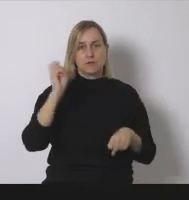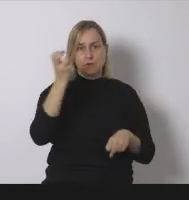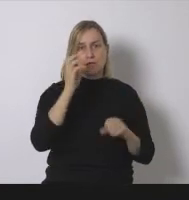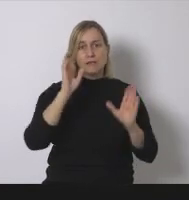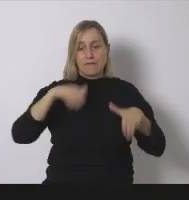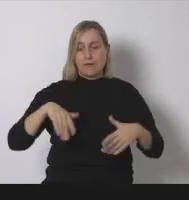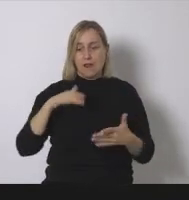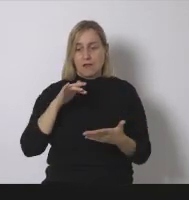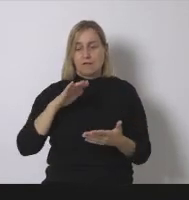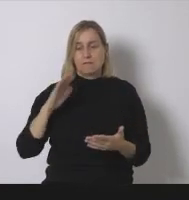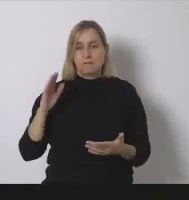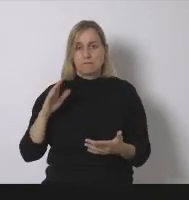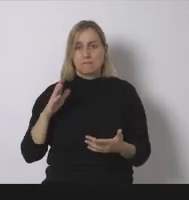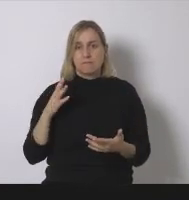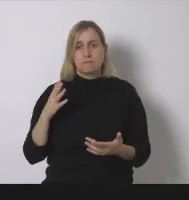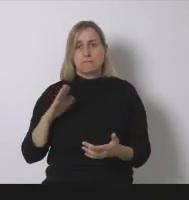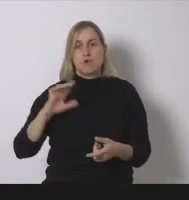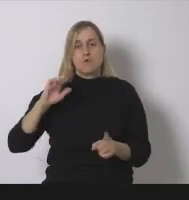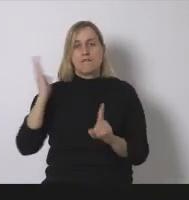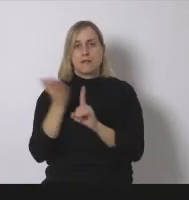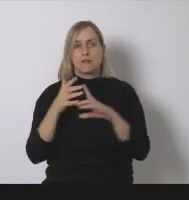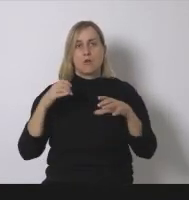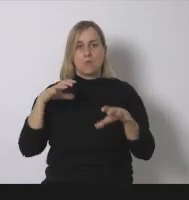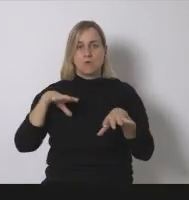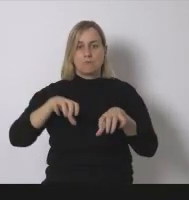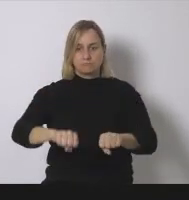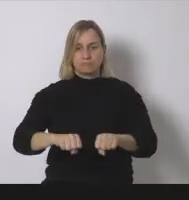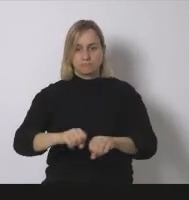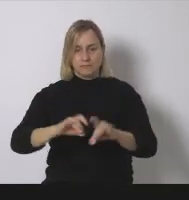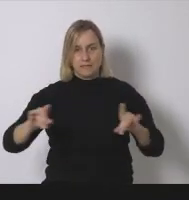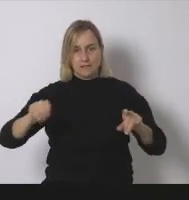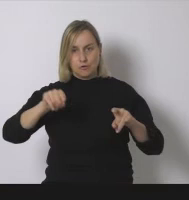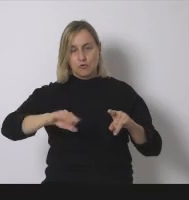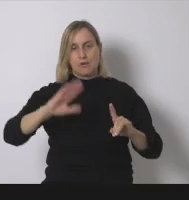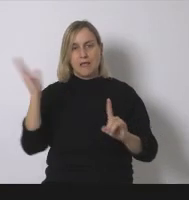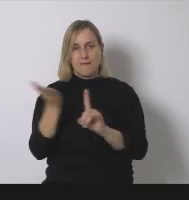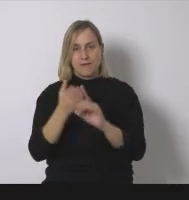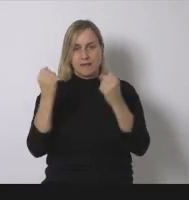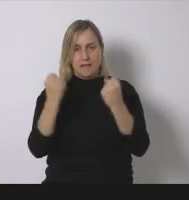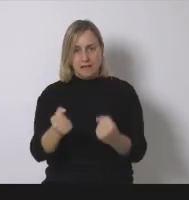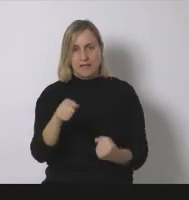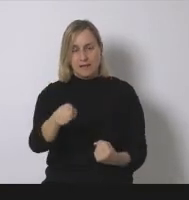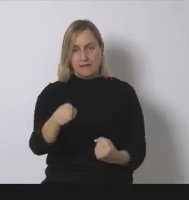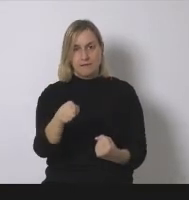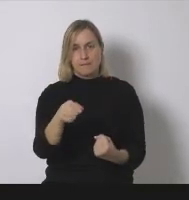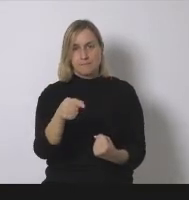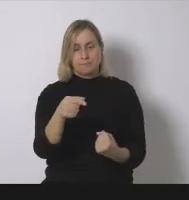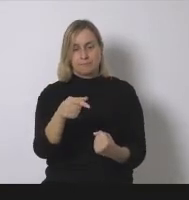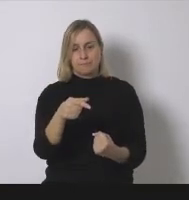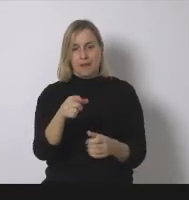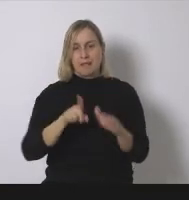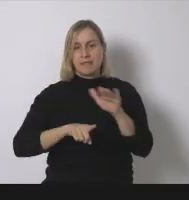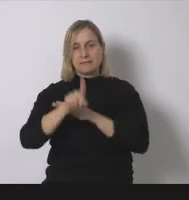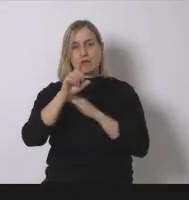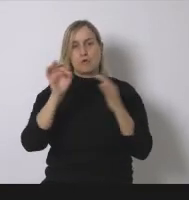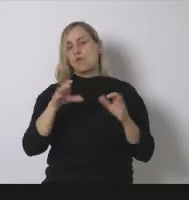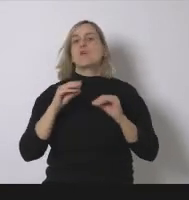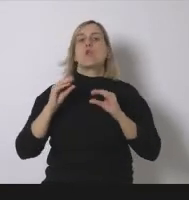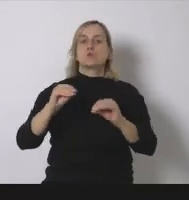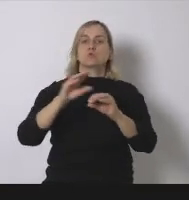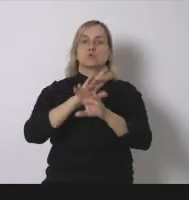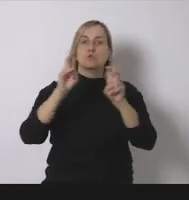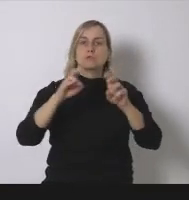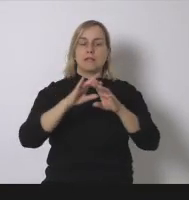territorio que impida digamos el desarrollo de los usos habituales del suelo de los usos tradicionales del suelo